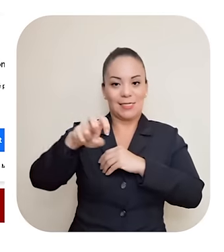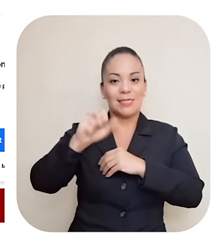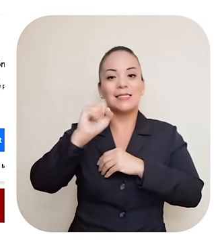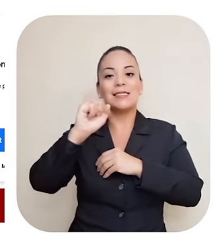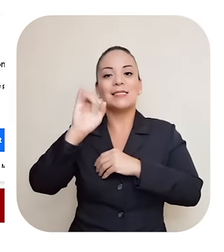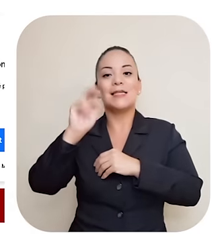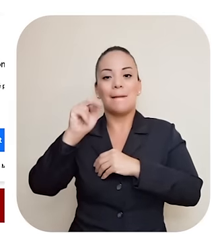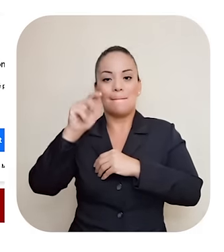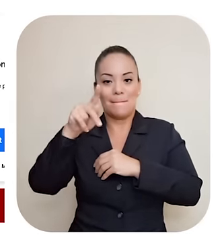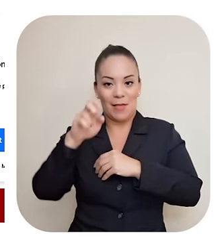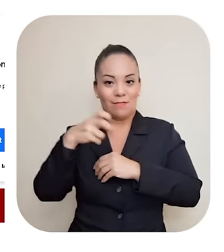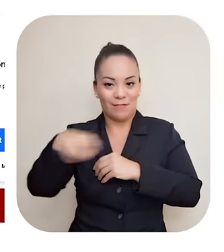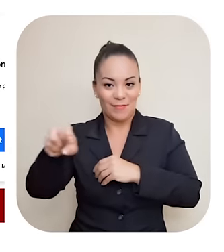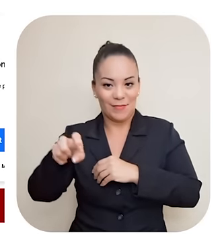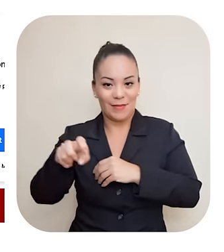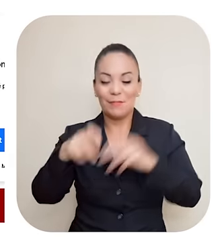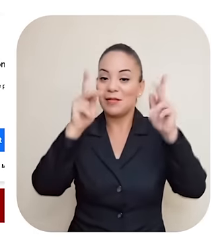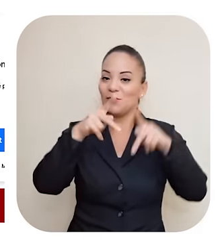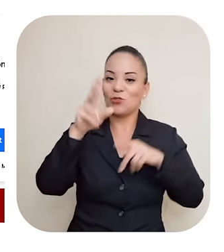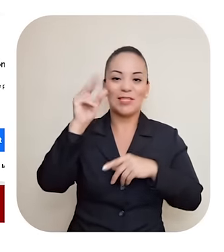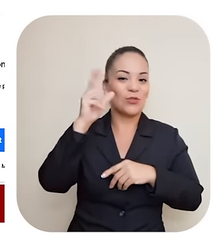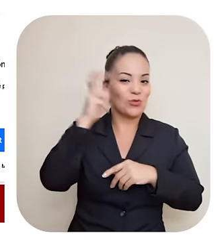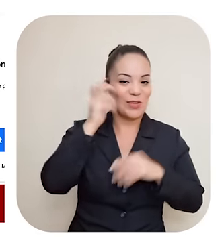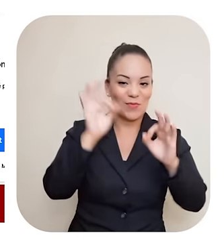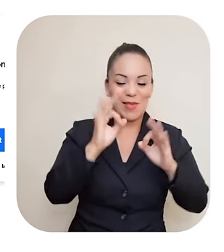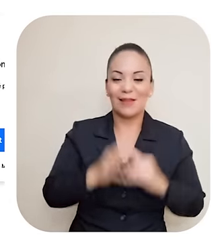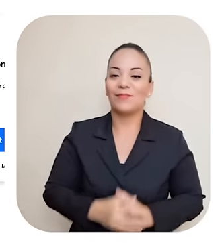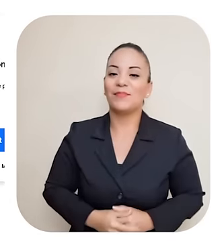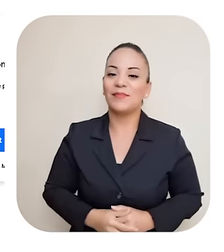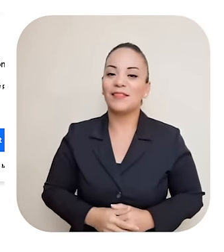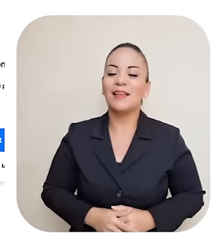20 20 Para los que hicieron ¿Qué? Que no habían oído bien